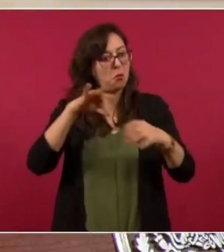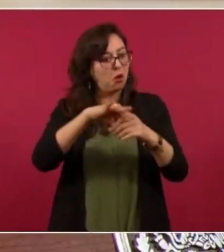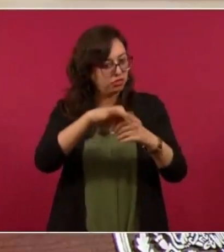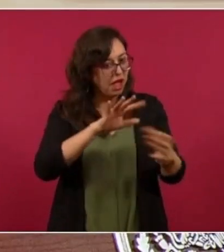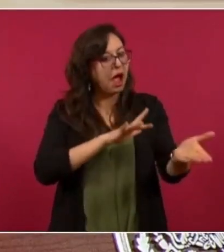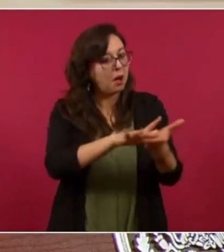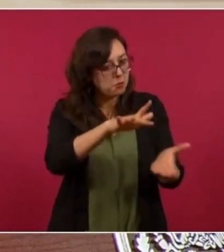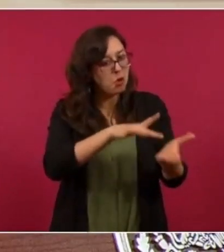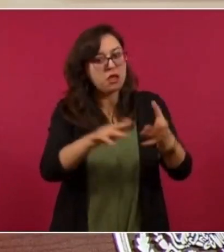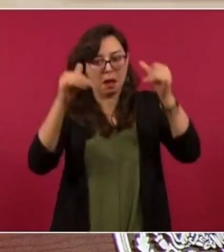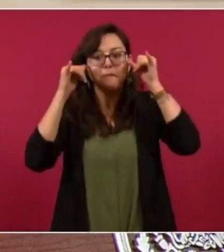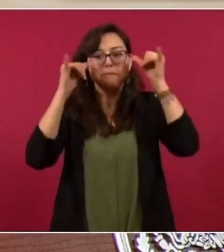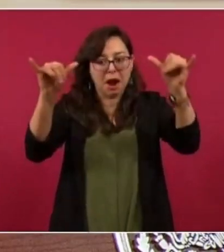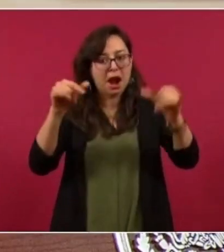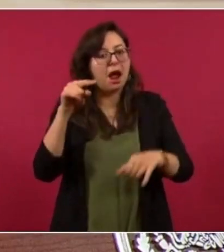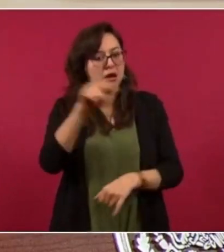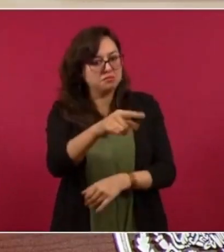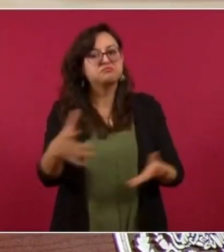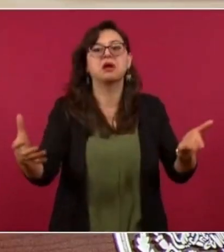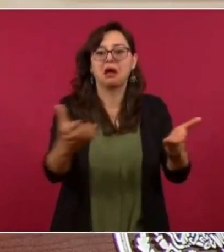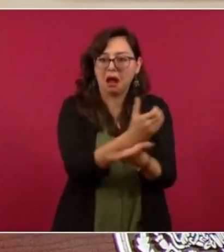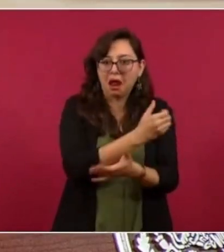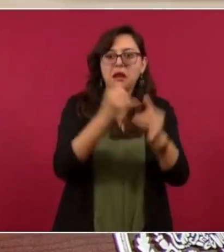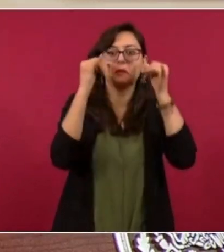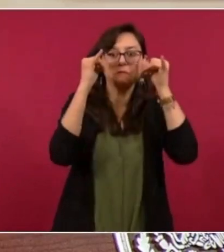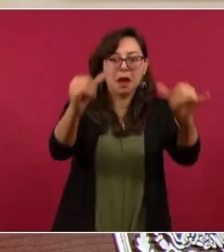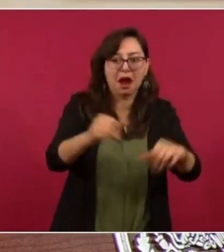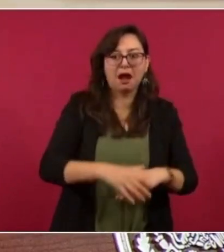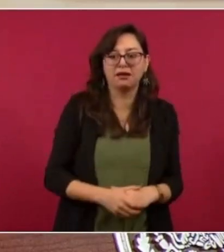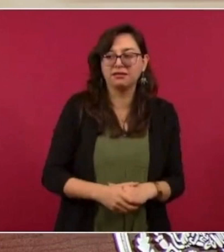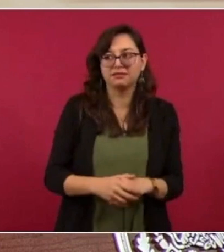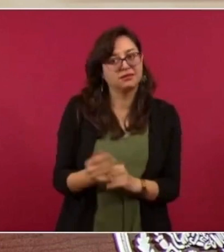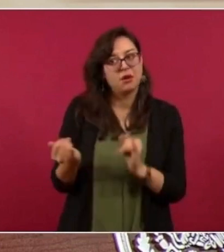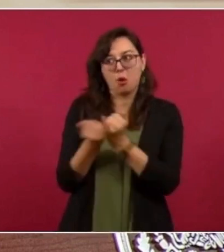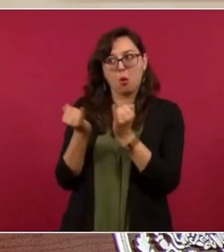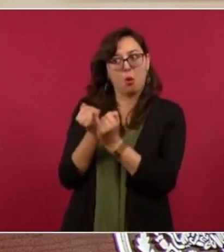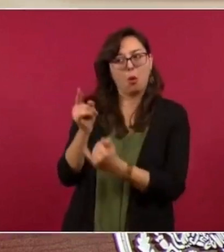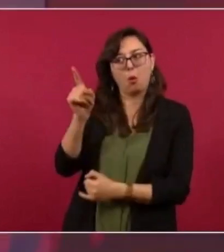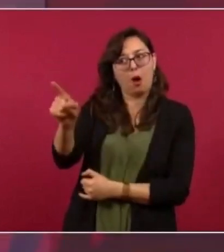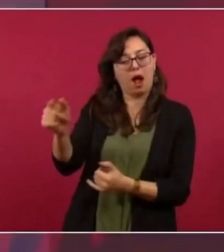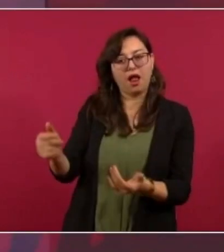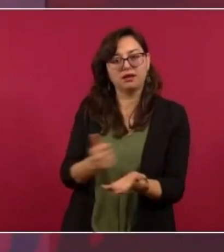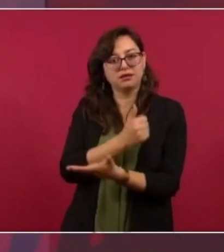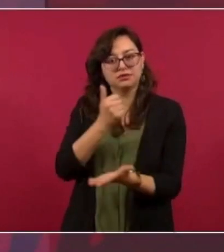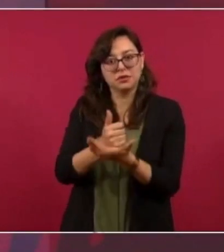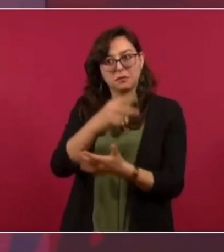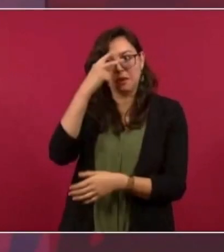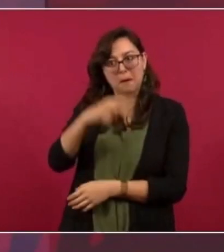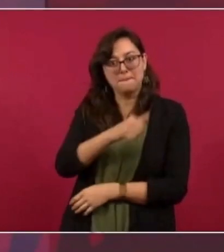Pero en el caso de Benito Juárez, la del Valle,